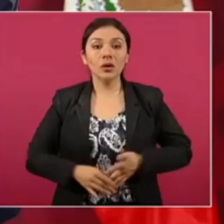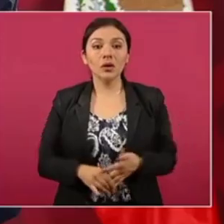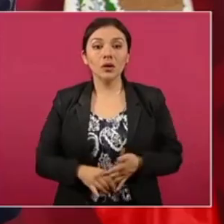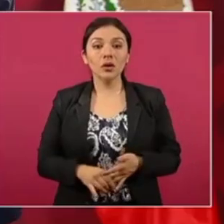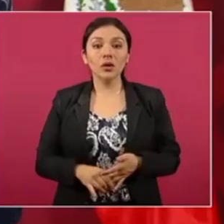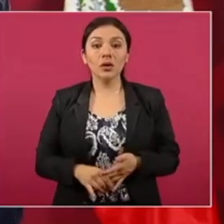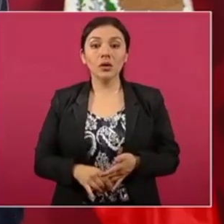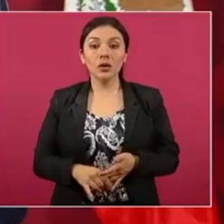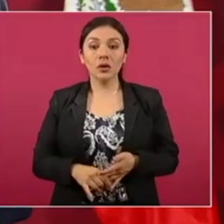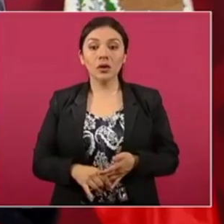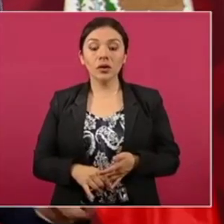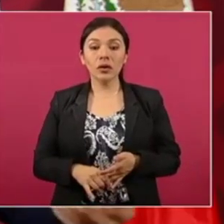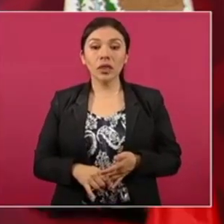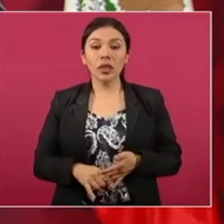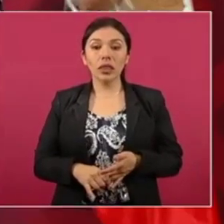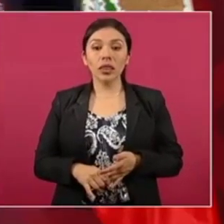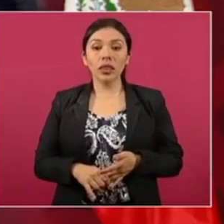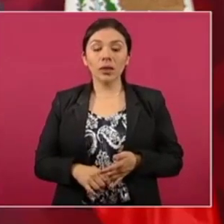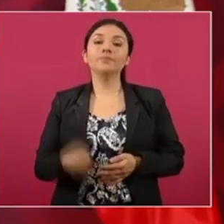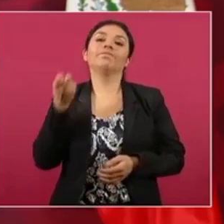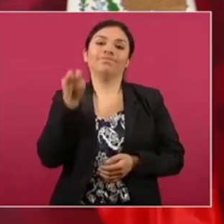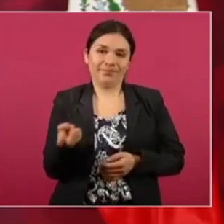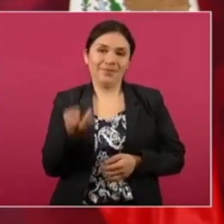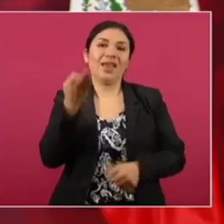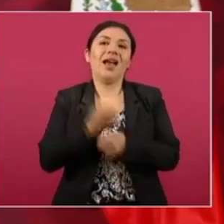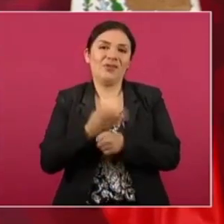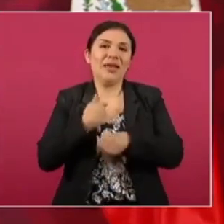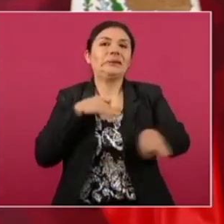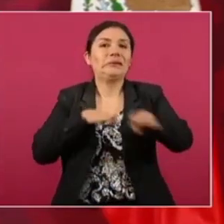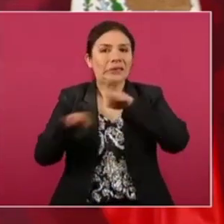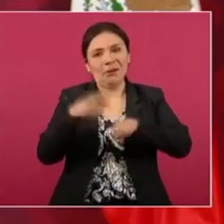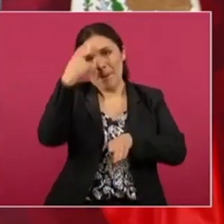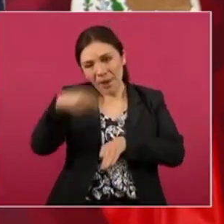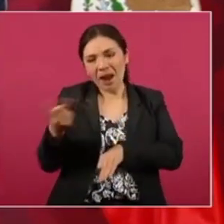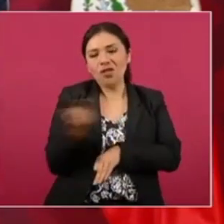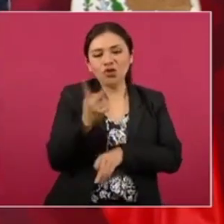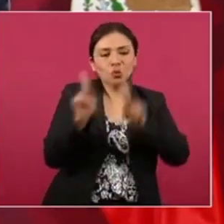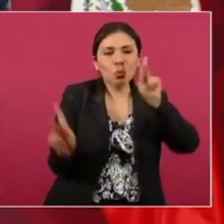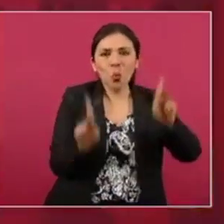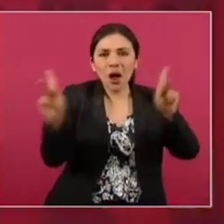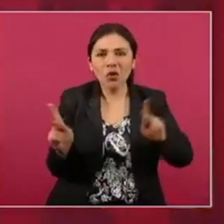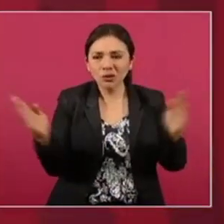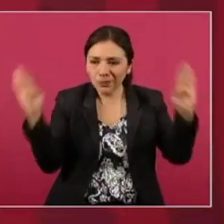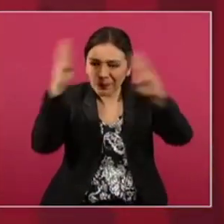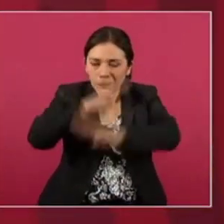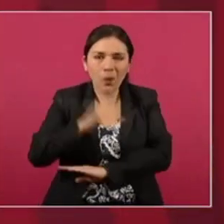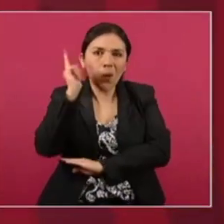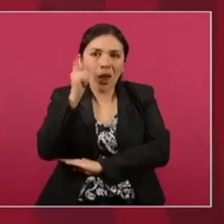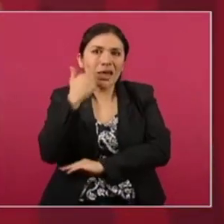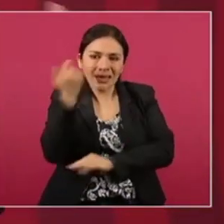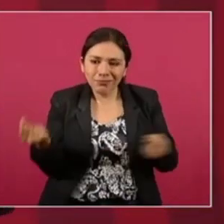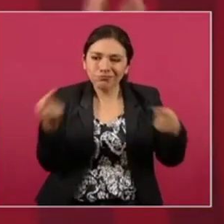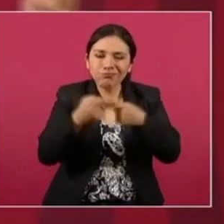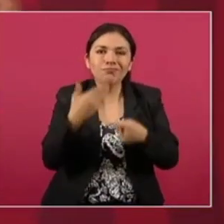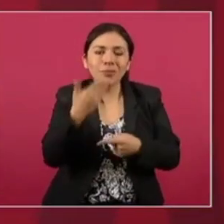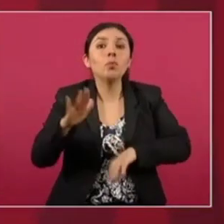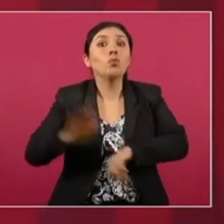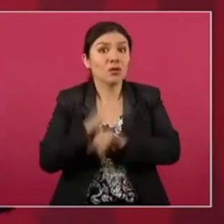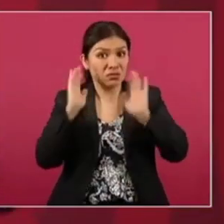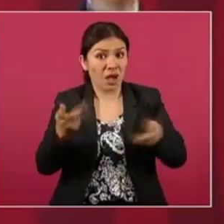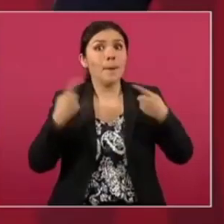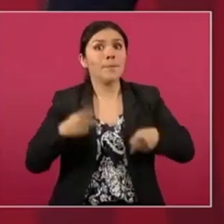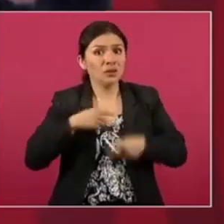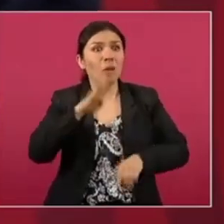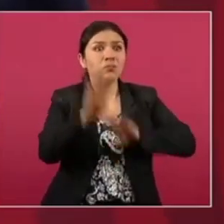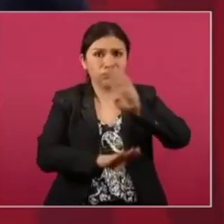Entonces, ahí estamos haciendo un trabajo de conciliación porque han habido muertos,